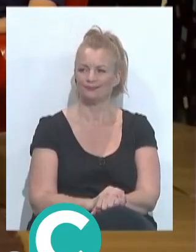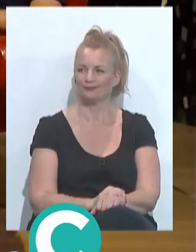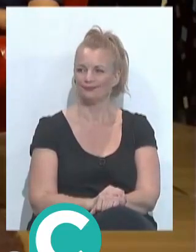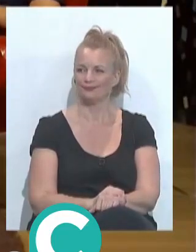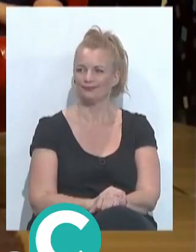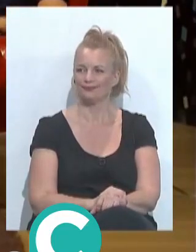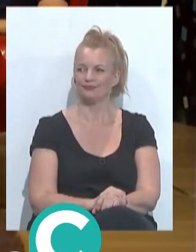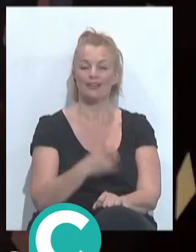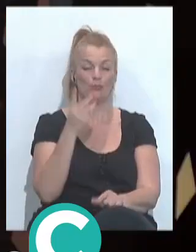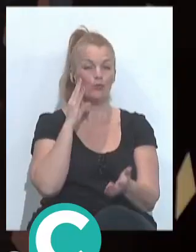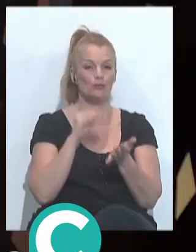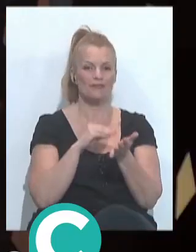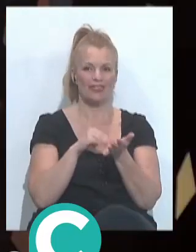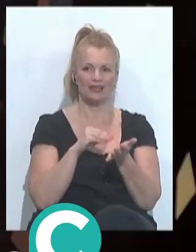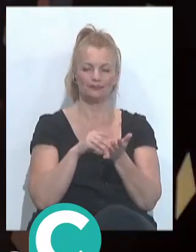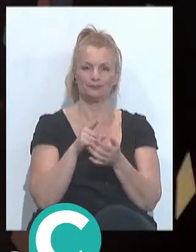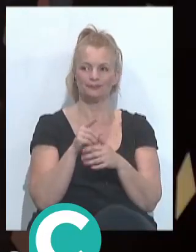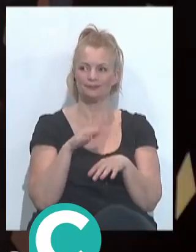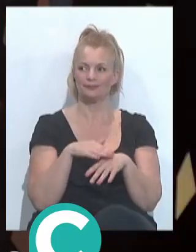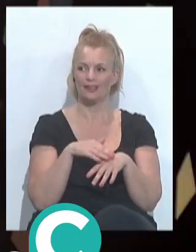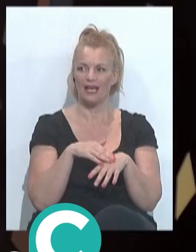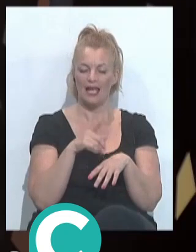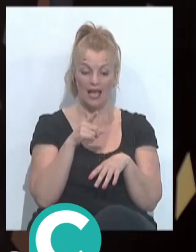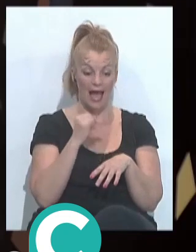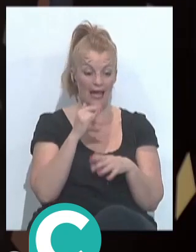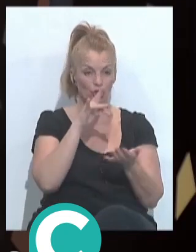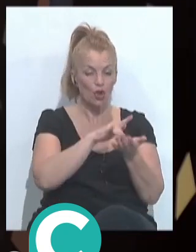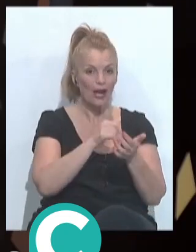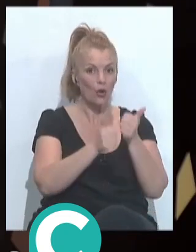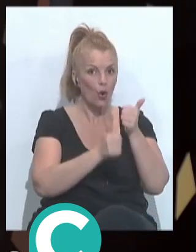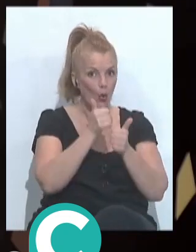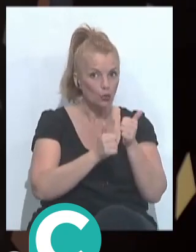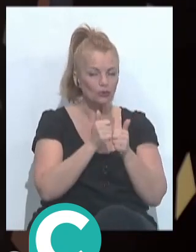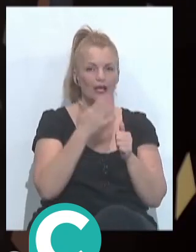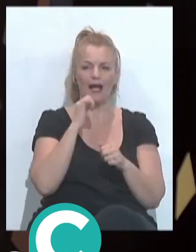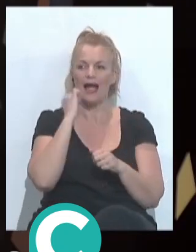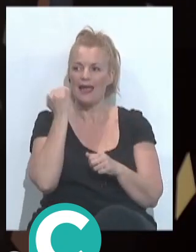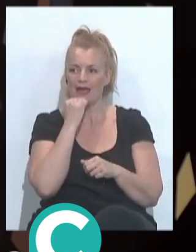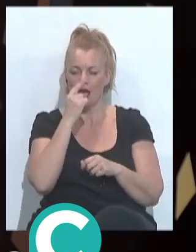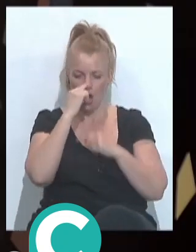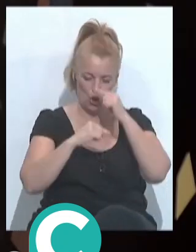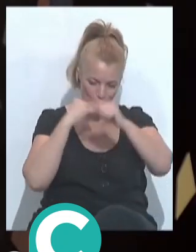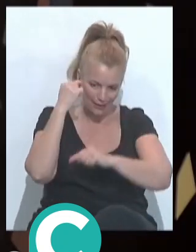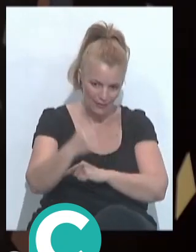Pero es verdad que muchas veces pasa lo que tú dices pasa algo en el concurso ese año o hay algún tipo de queja y al año siguiente se ha